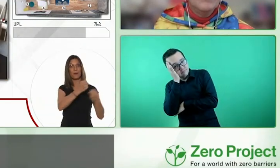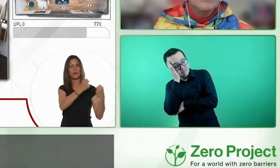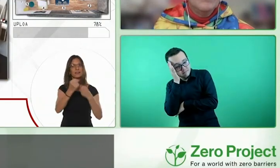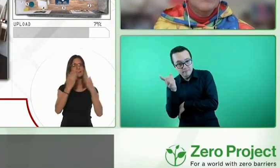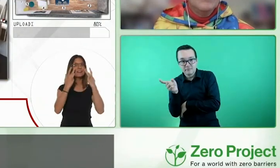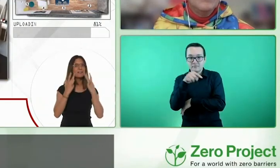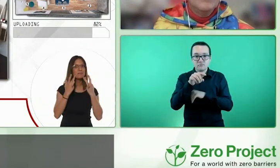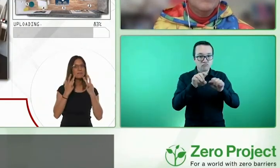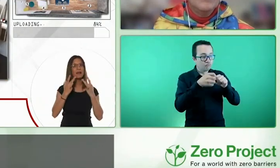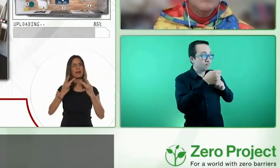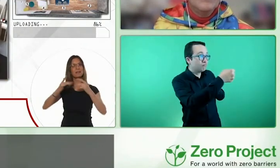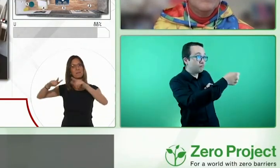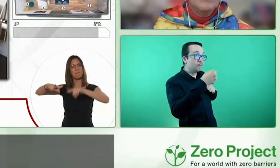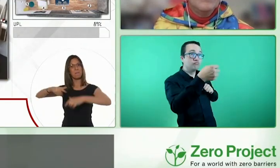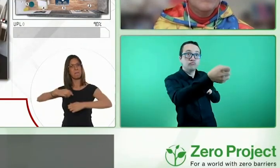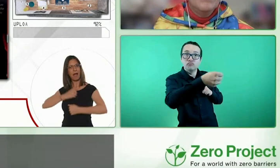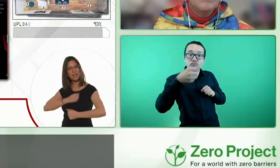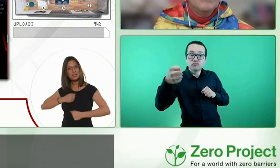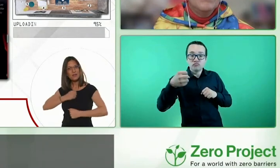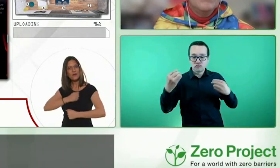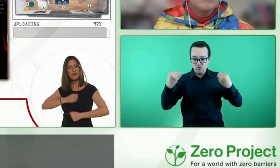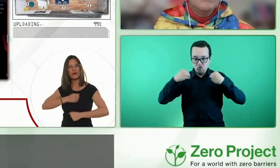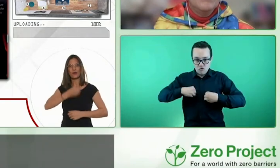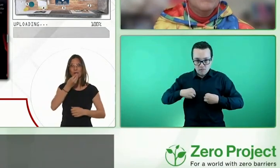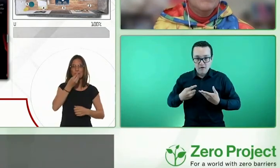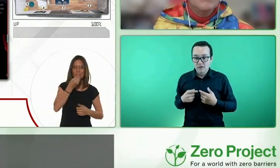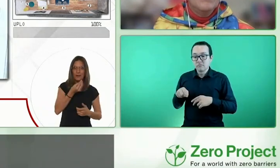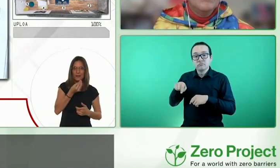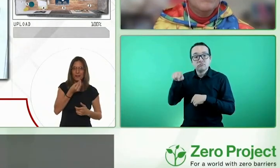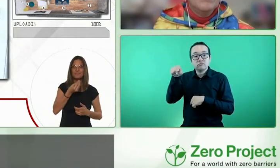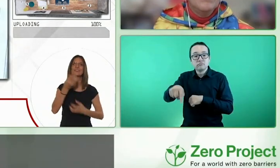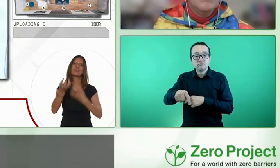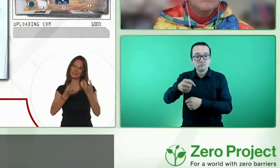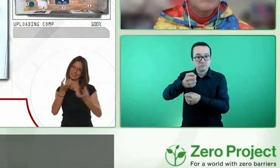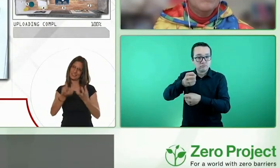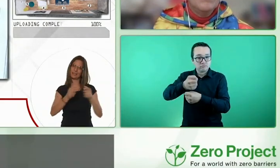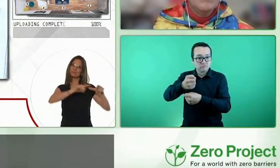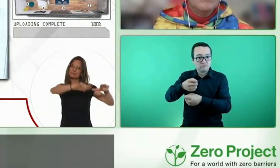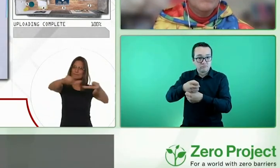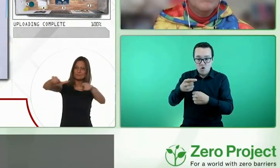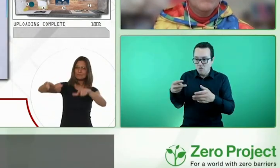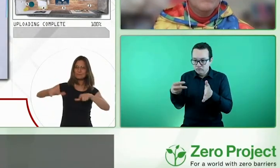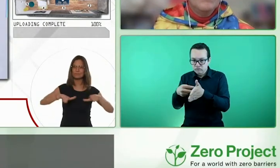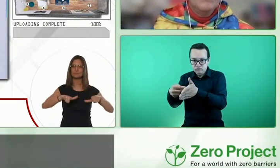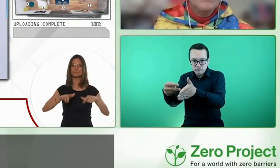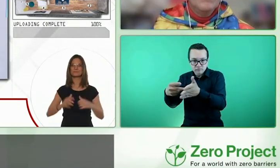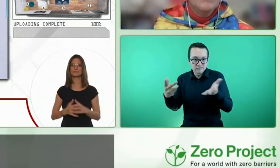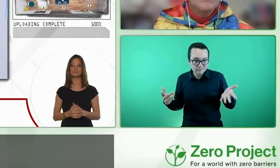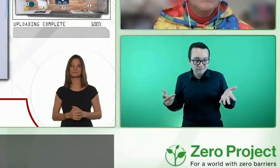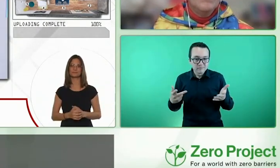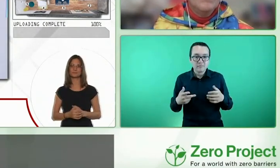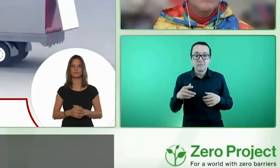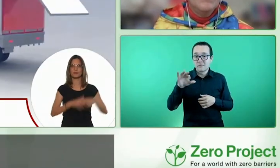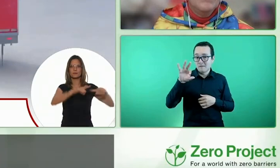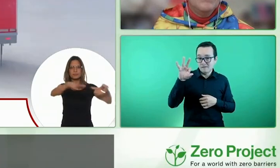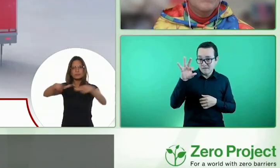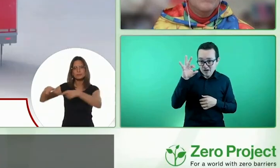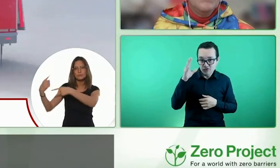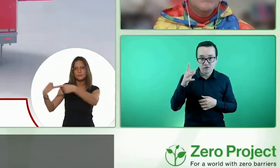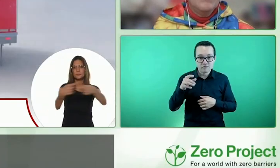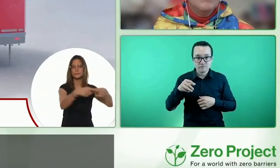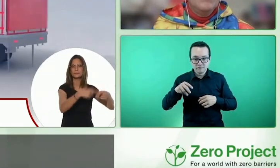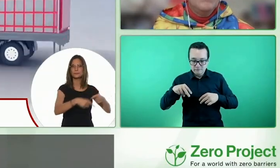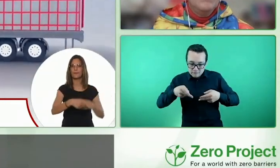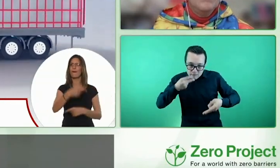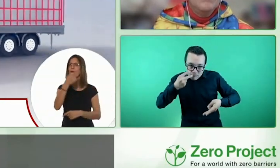espacio de trabajo y energías limpias, el baño, el comedor y la cocina. En las